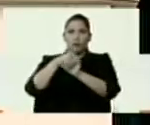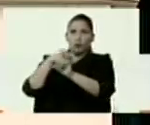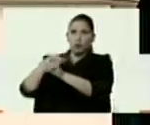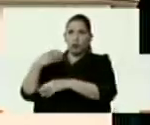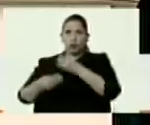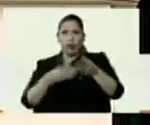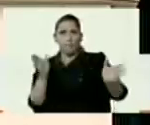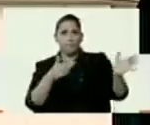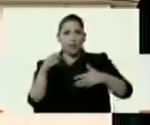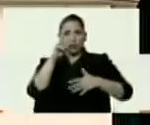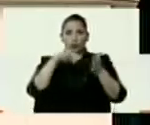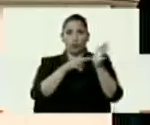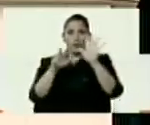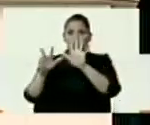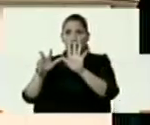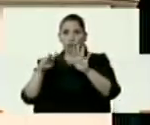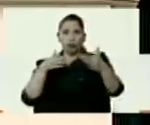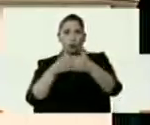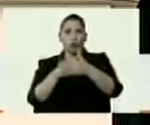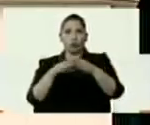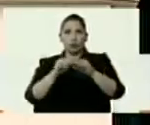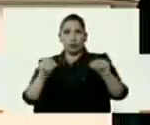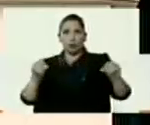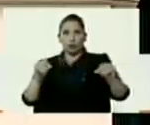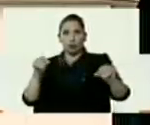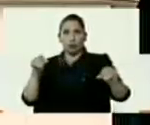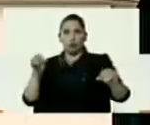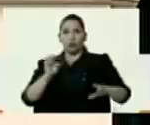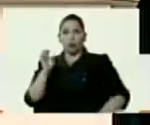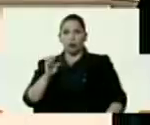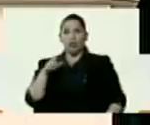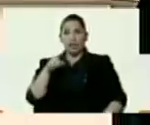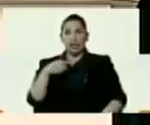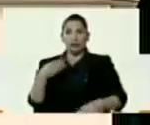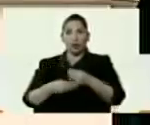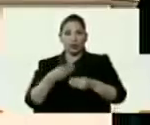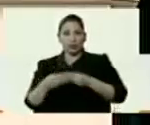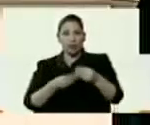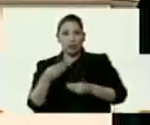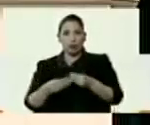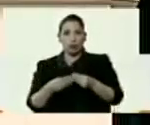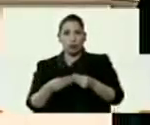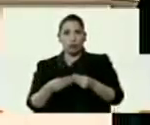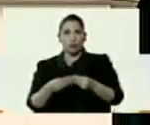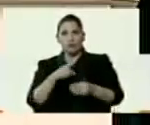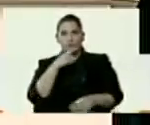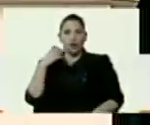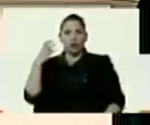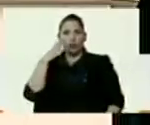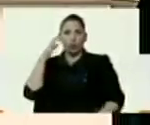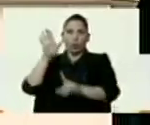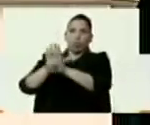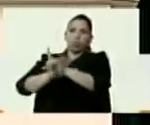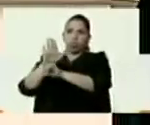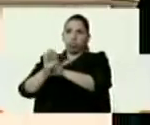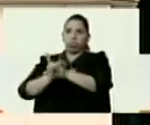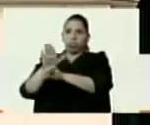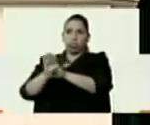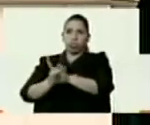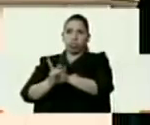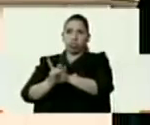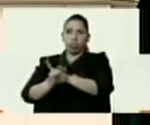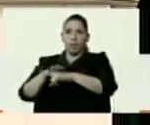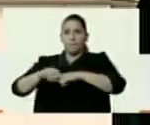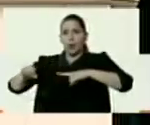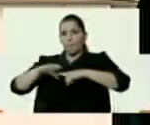en marzo del 2008 contra el territorio ecuatoriano y eso es lo que está persiguiendo Iván Duque, Lacayo, subpresidente de